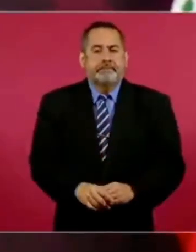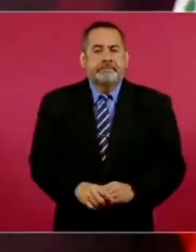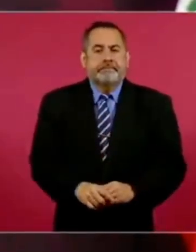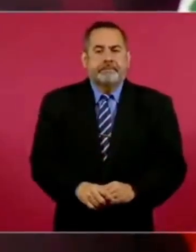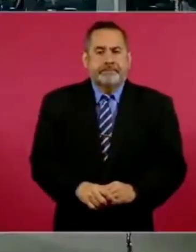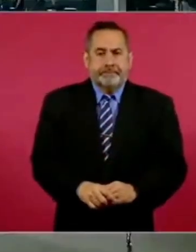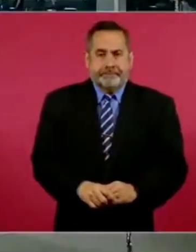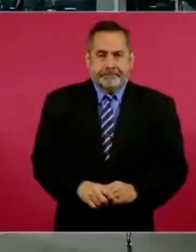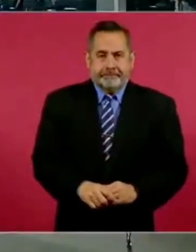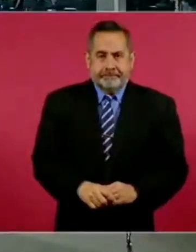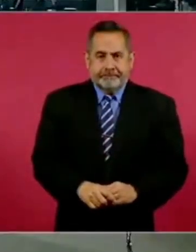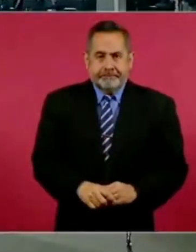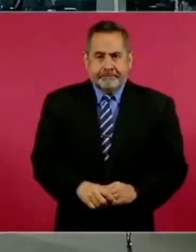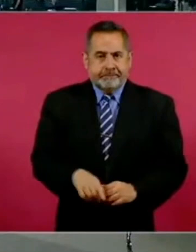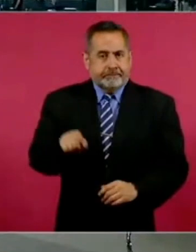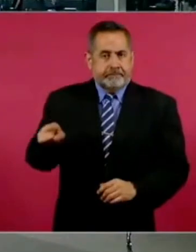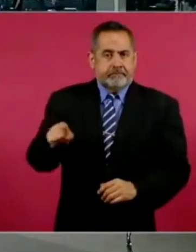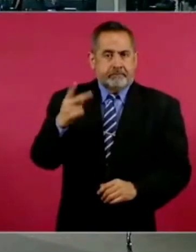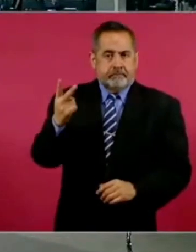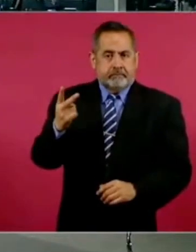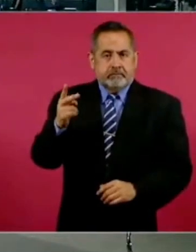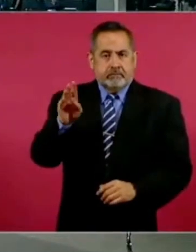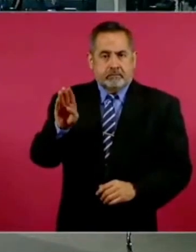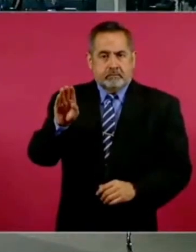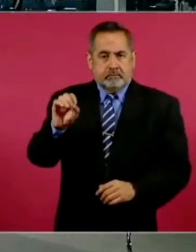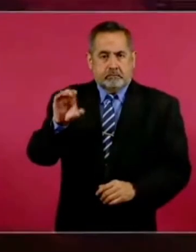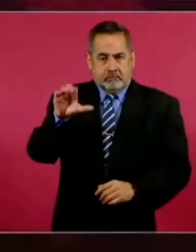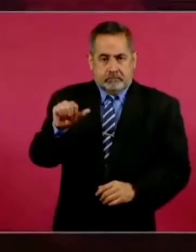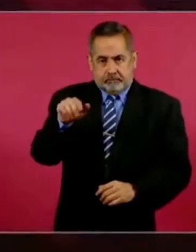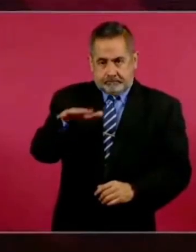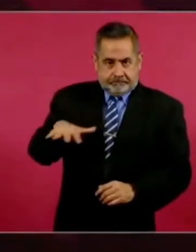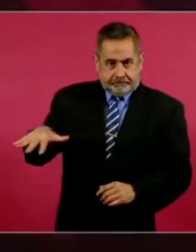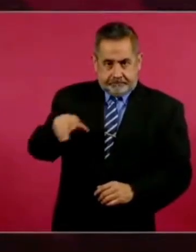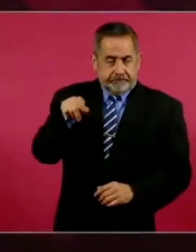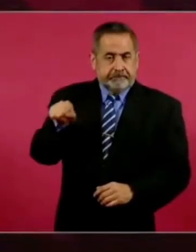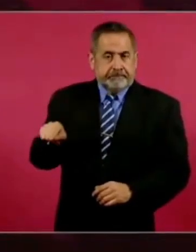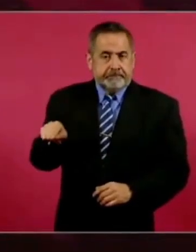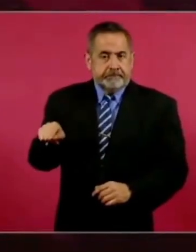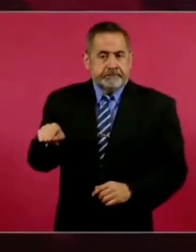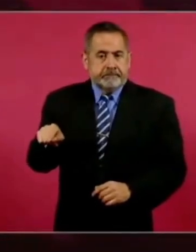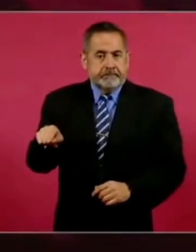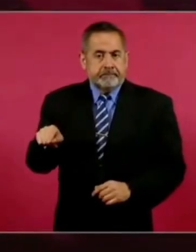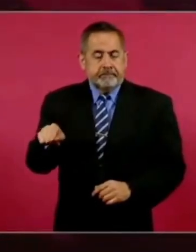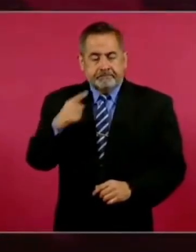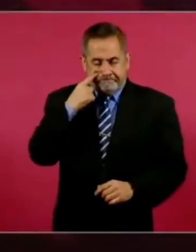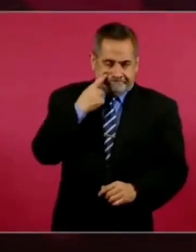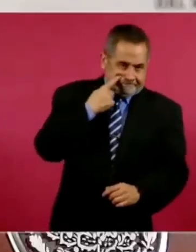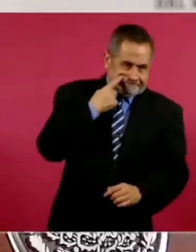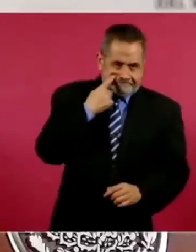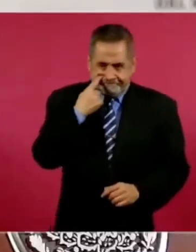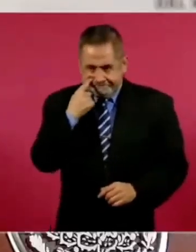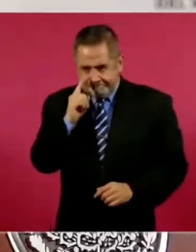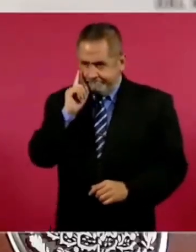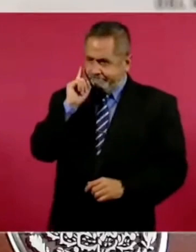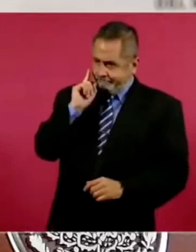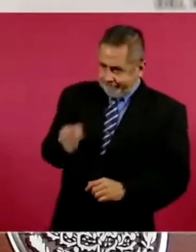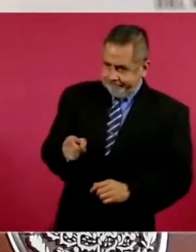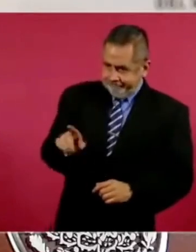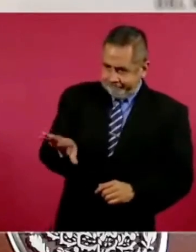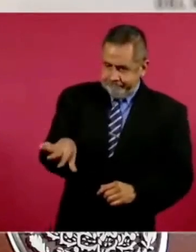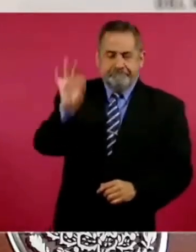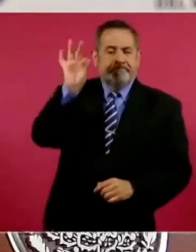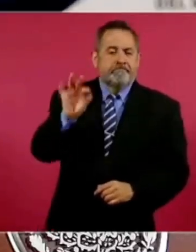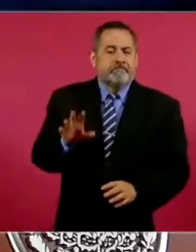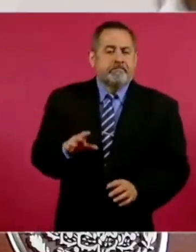la de Dos Bocas se escogió que fuese el lugar, no